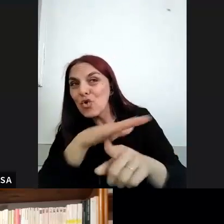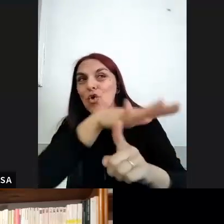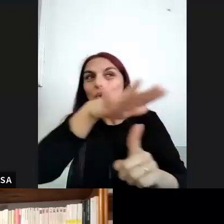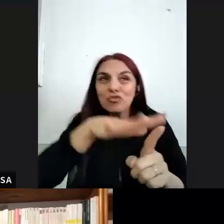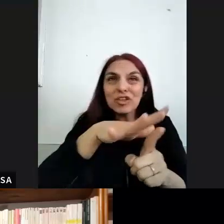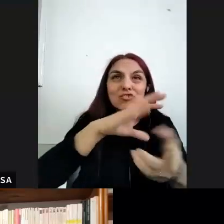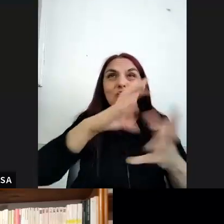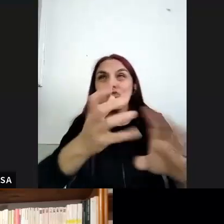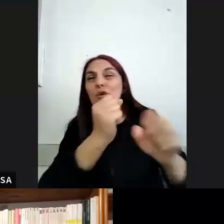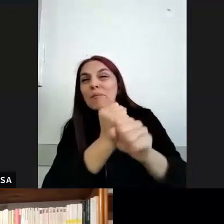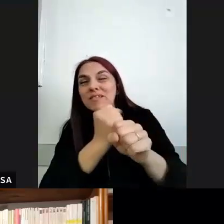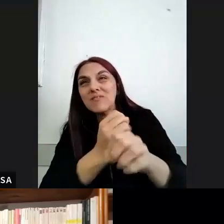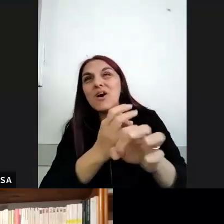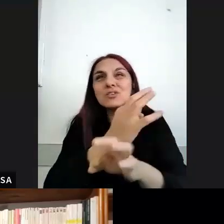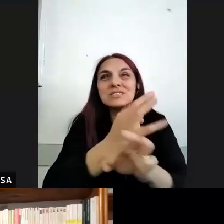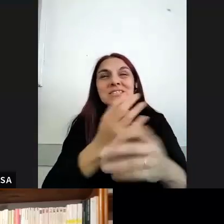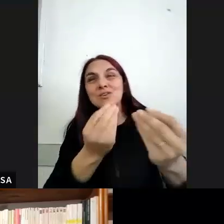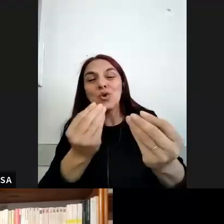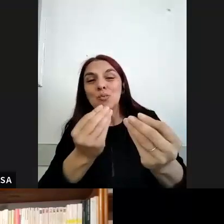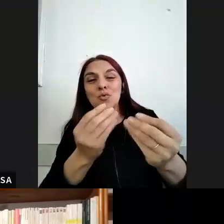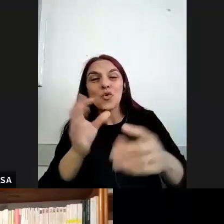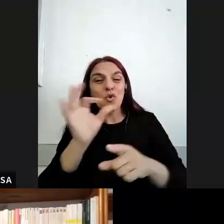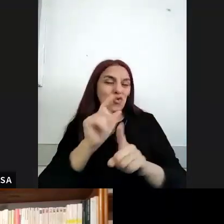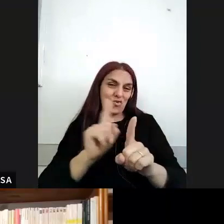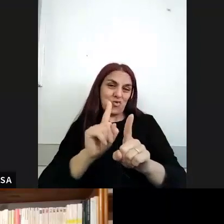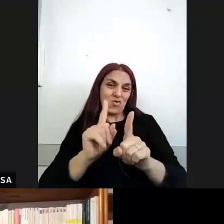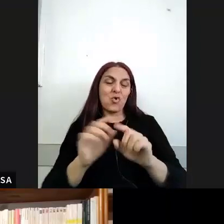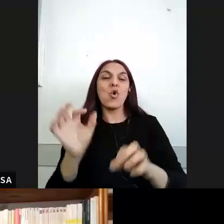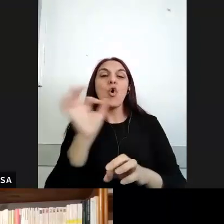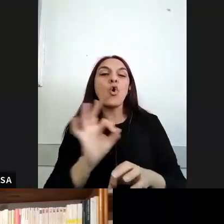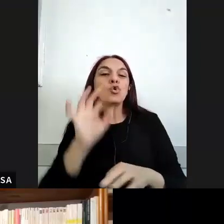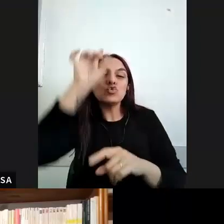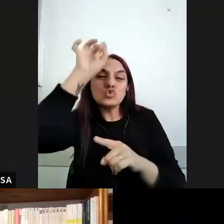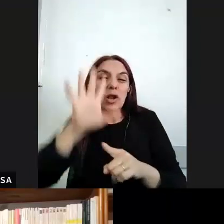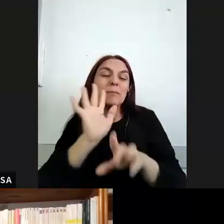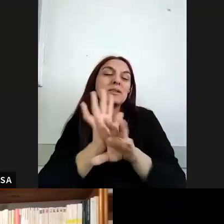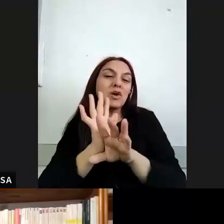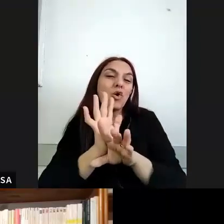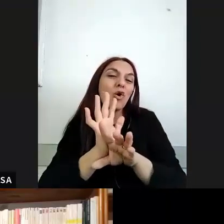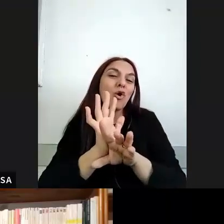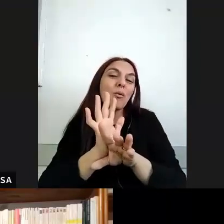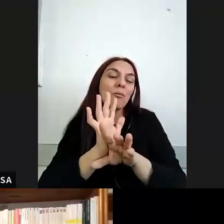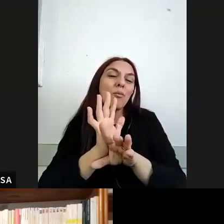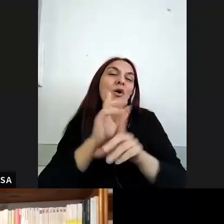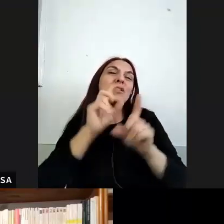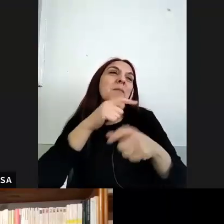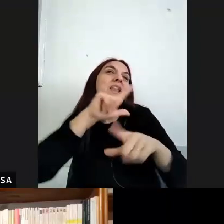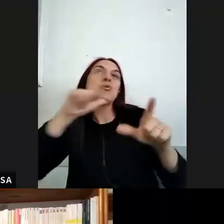forma ¿no? o encapsular los repertorios culturales lingüísticos